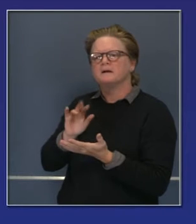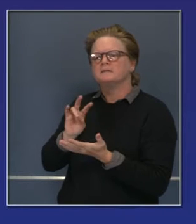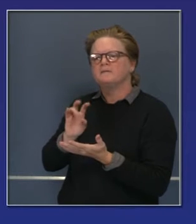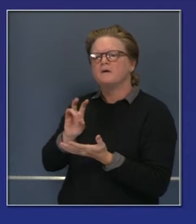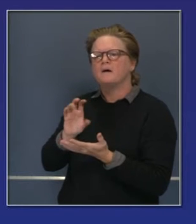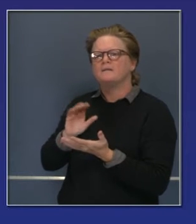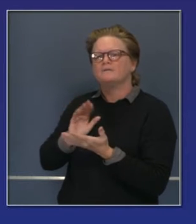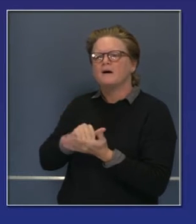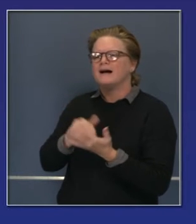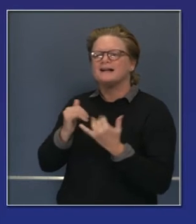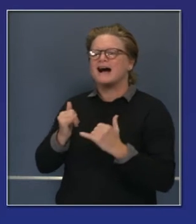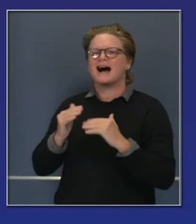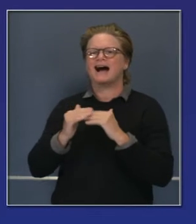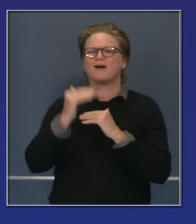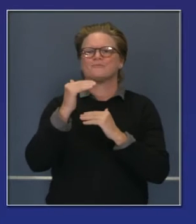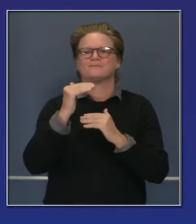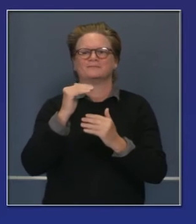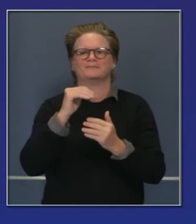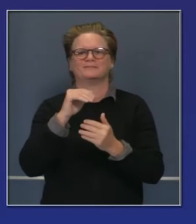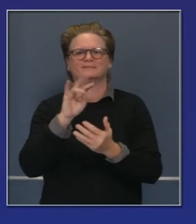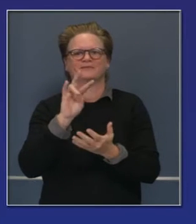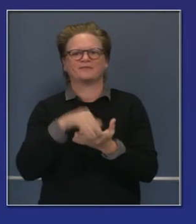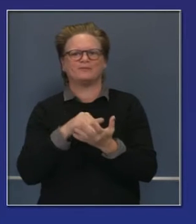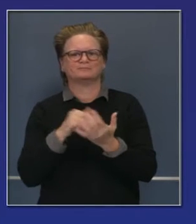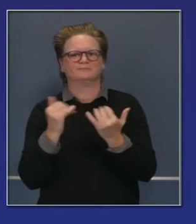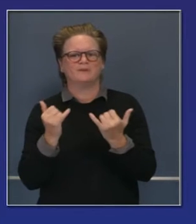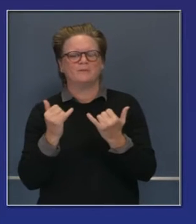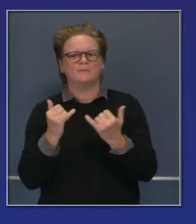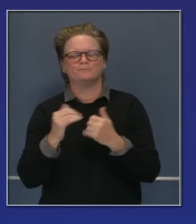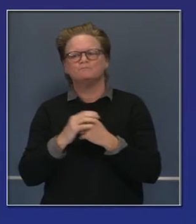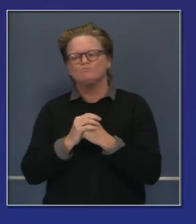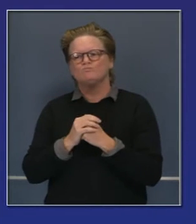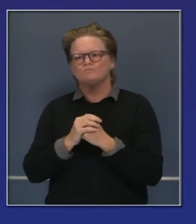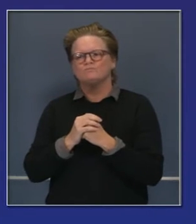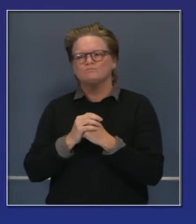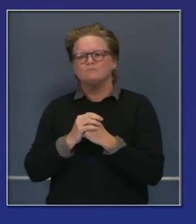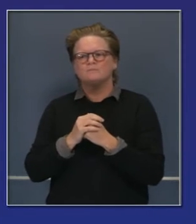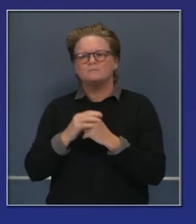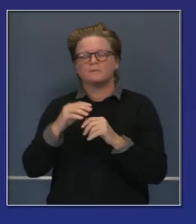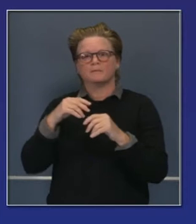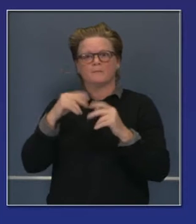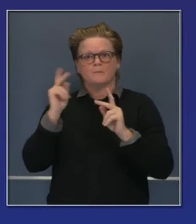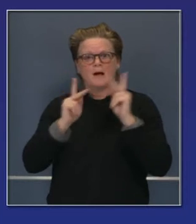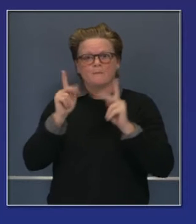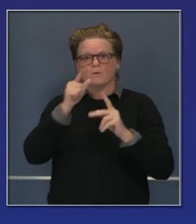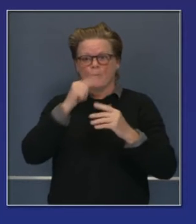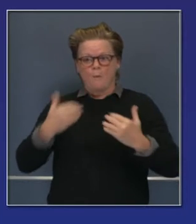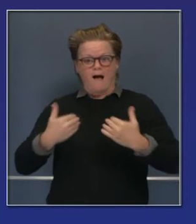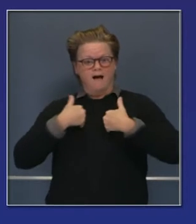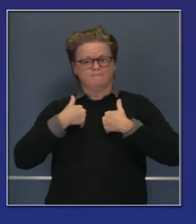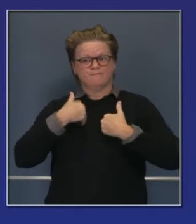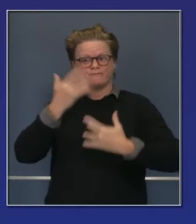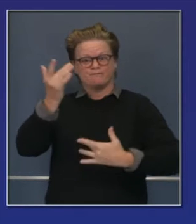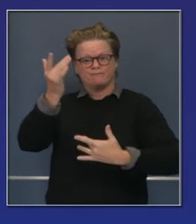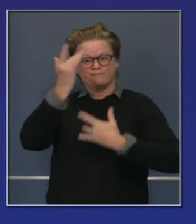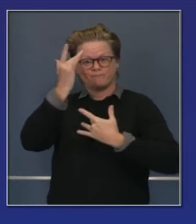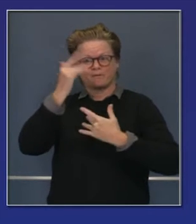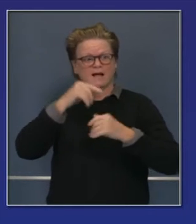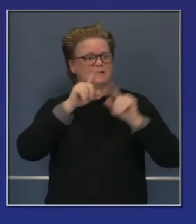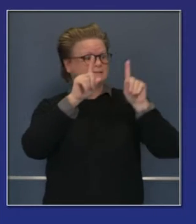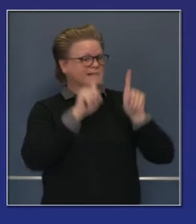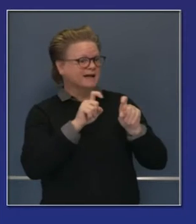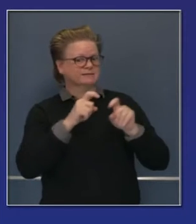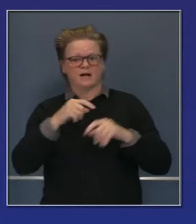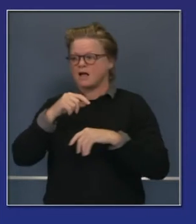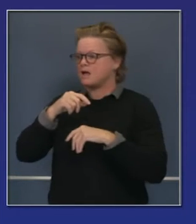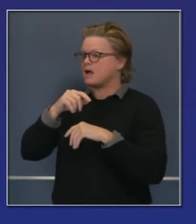Ahora veamos el índice de positividad, como pueden ver aquí. El porcentaje de personas que se someten a pruebas y